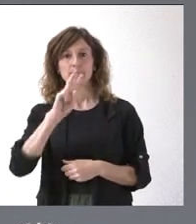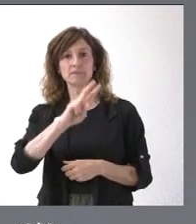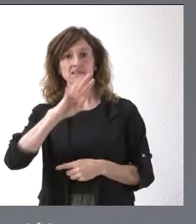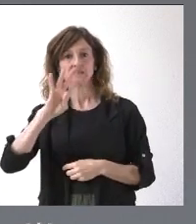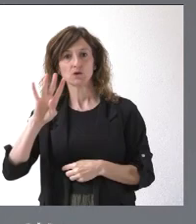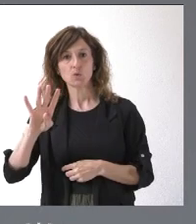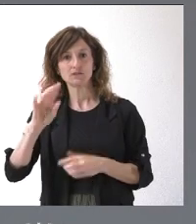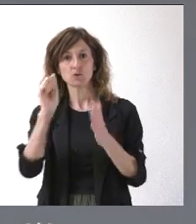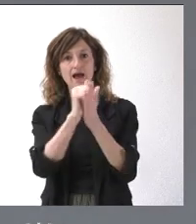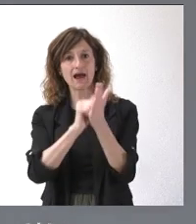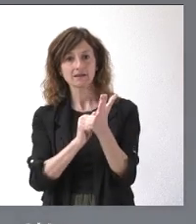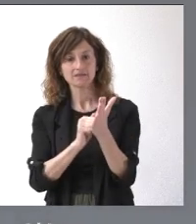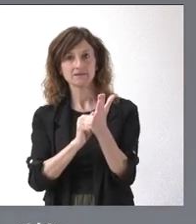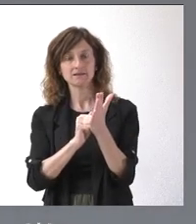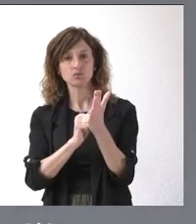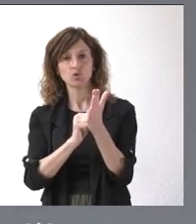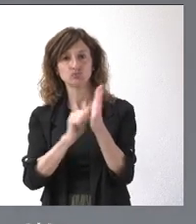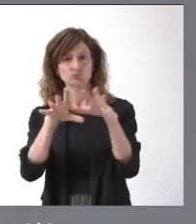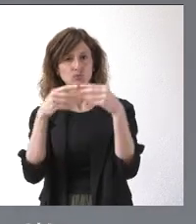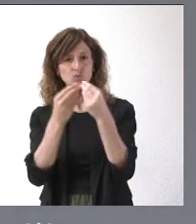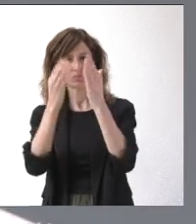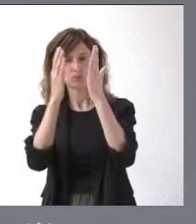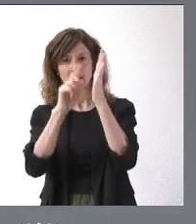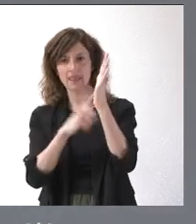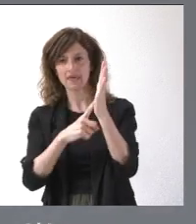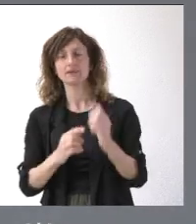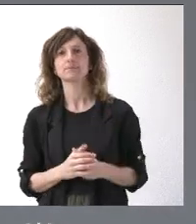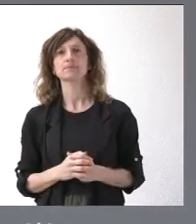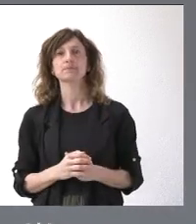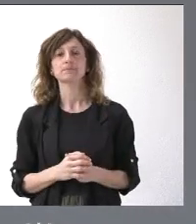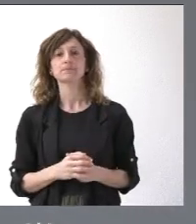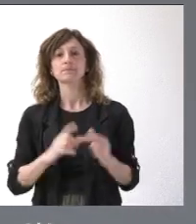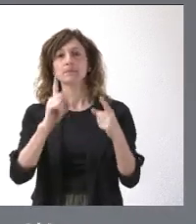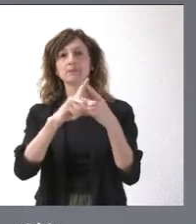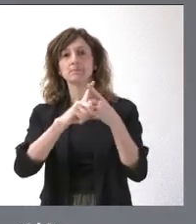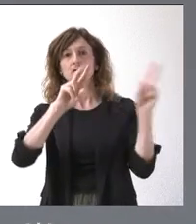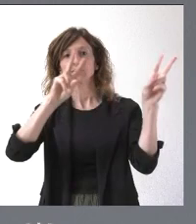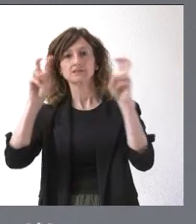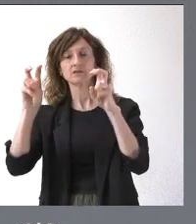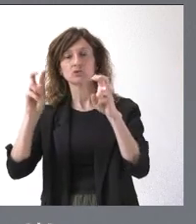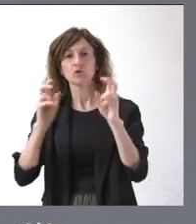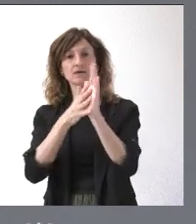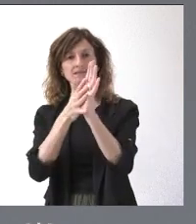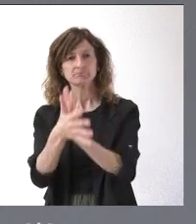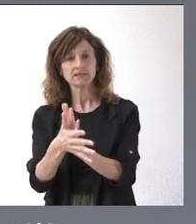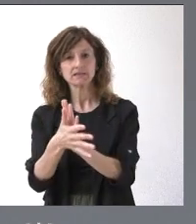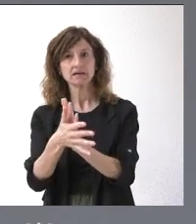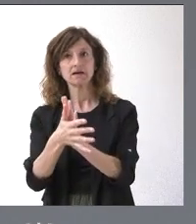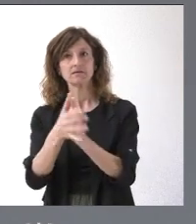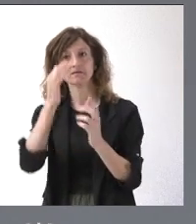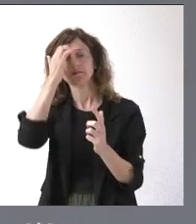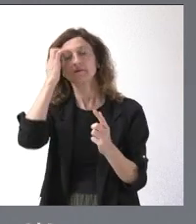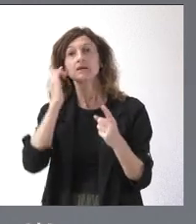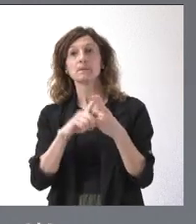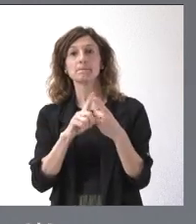los artículos que componen la ley. El primero de los títulos especifica, sobre todo, el primero de los